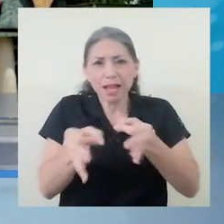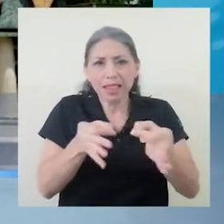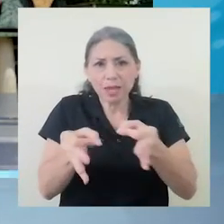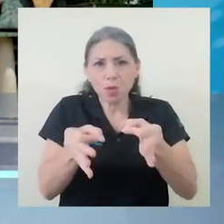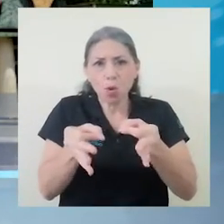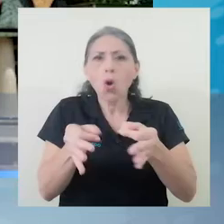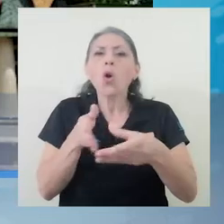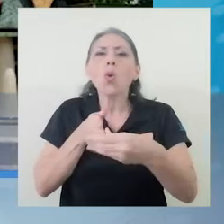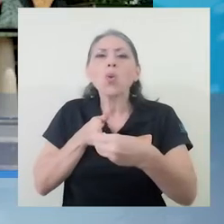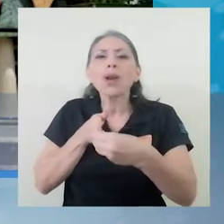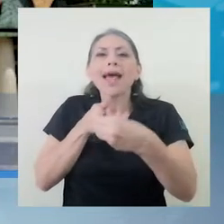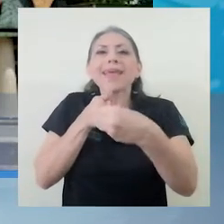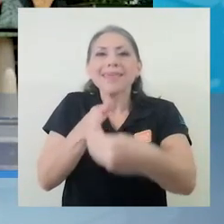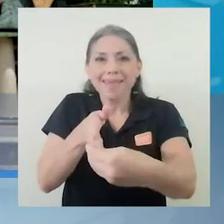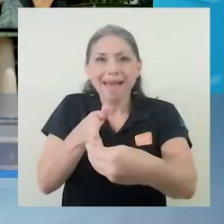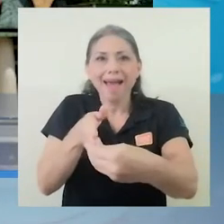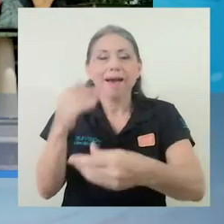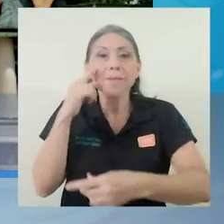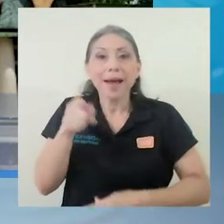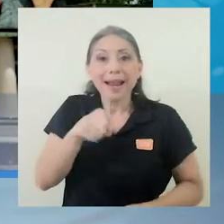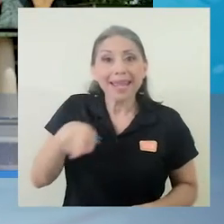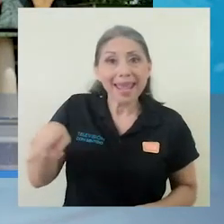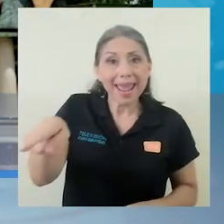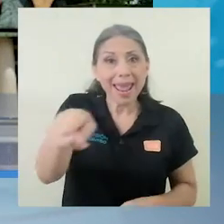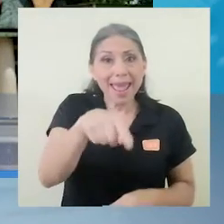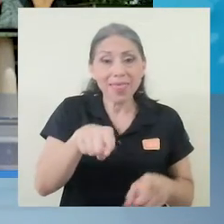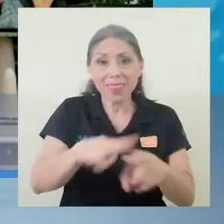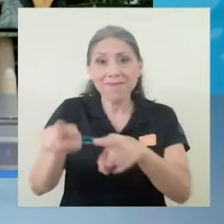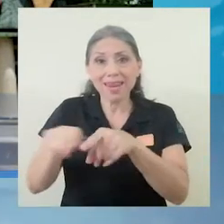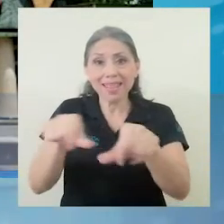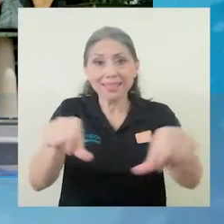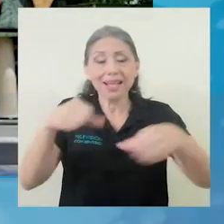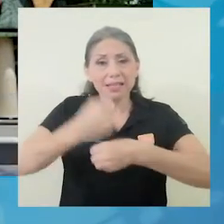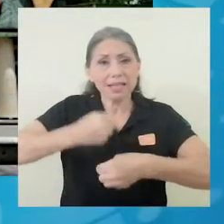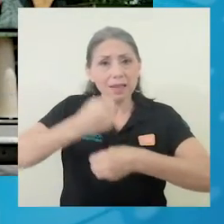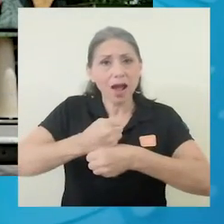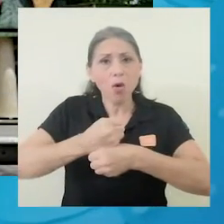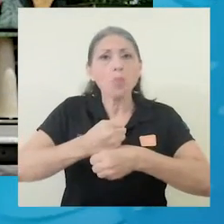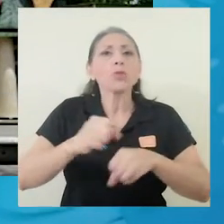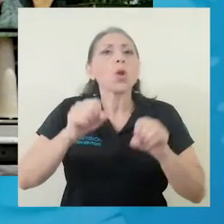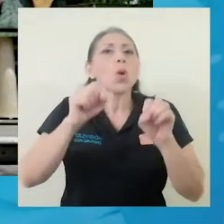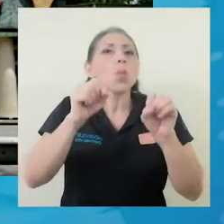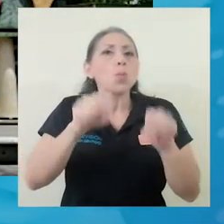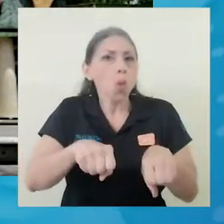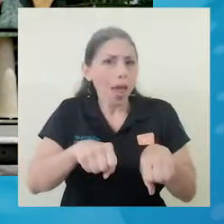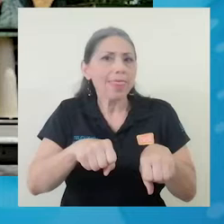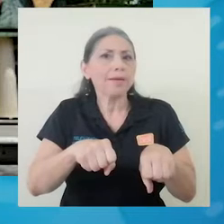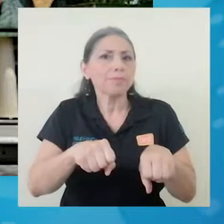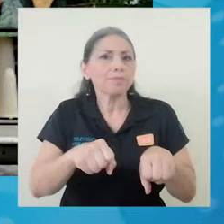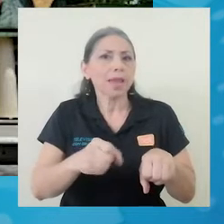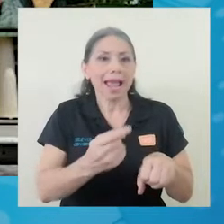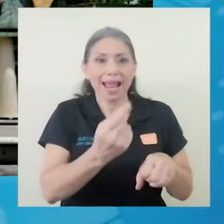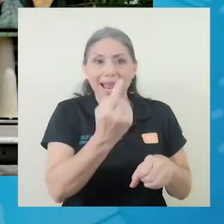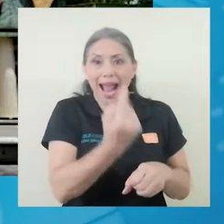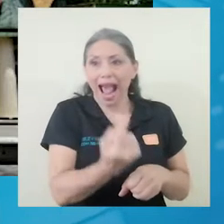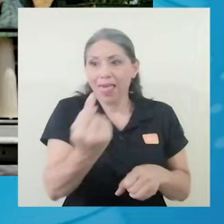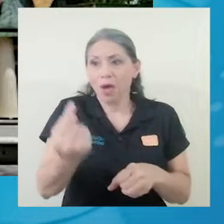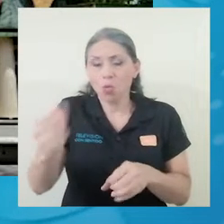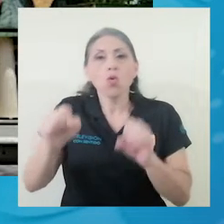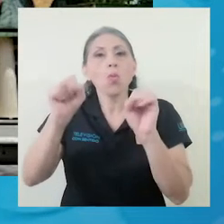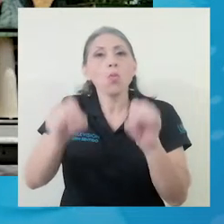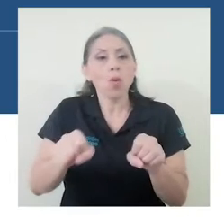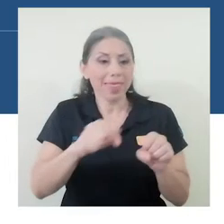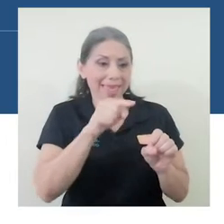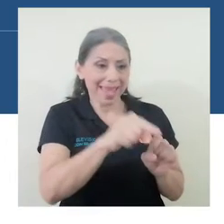guía que le va a permitir a los sectores poder plasmar en otro documento, en un documento propio de cada